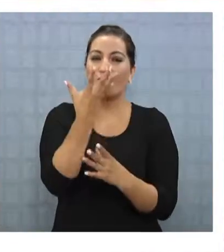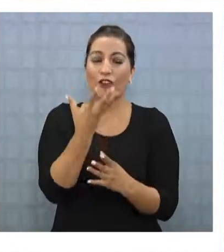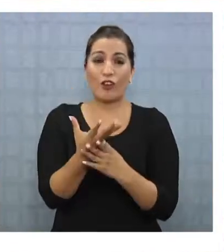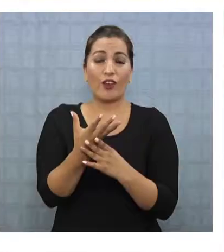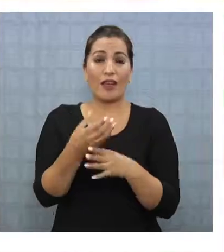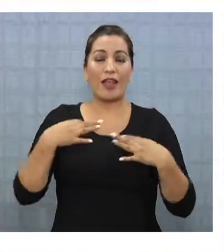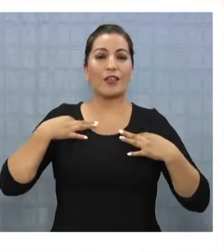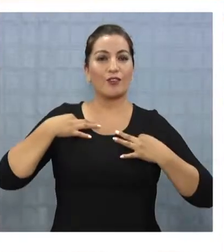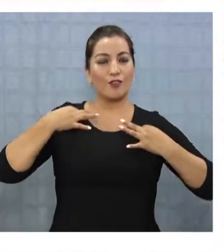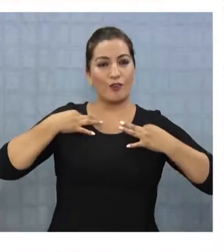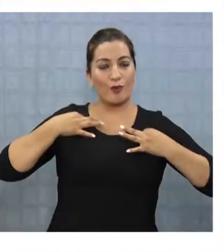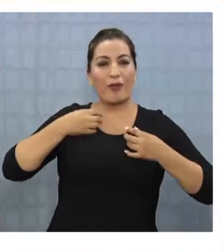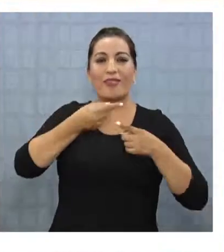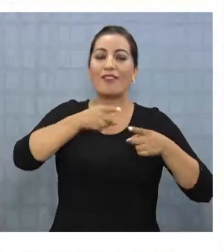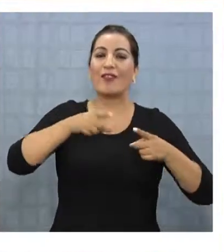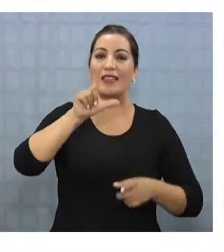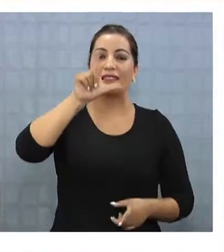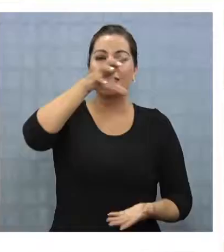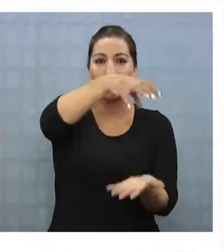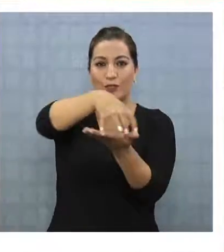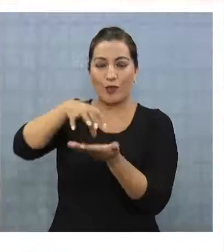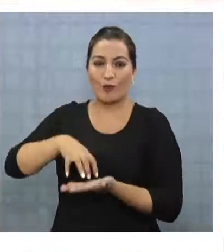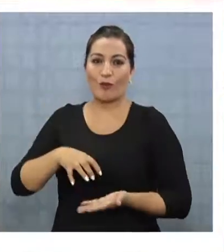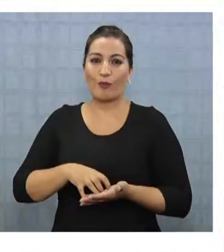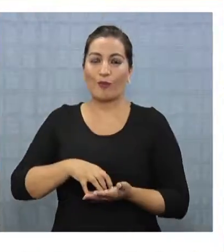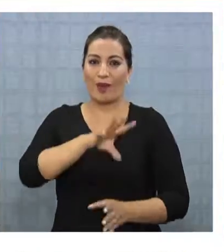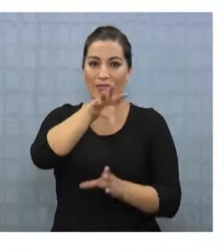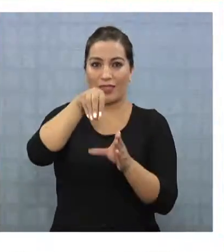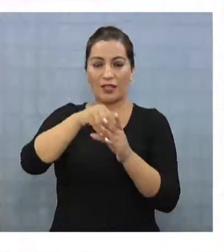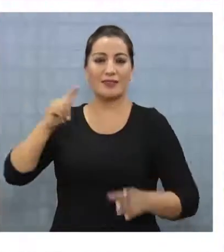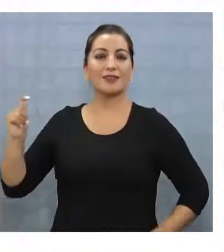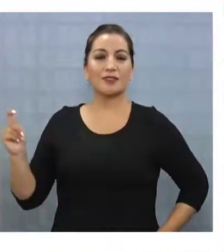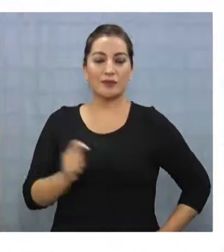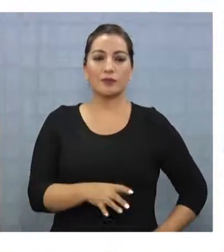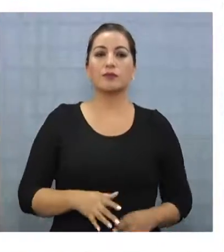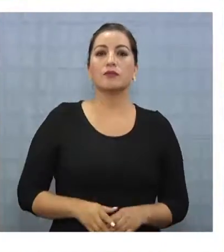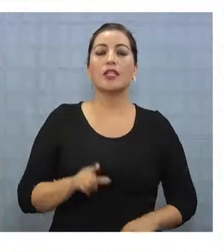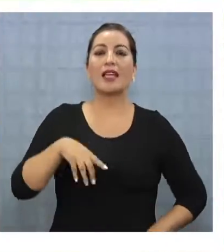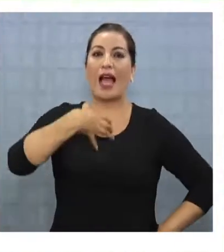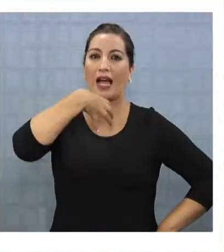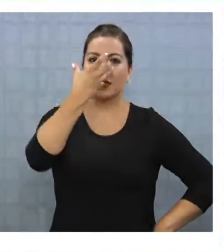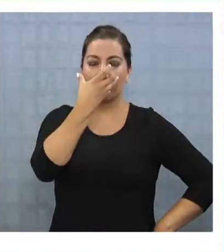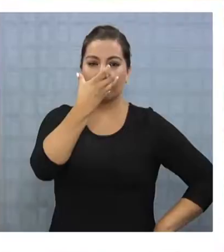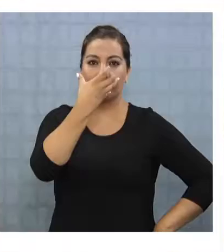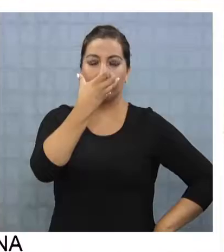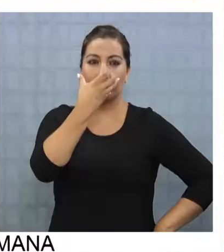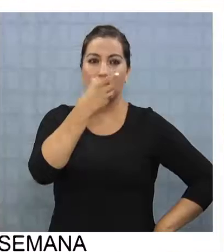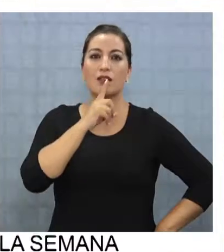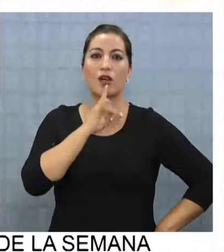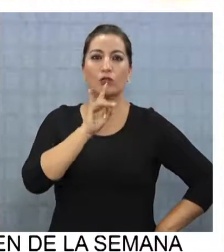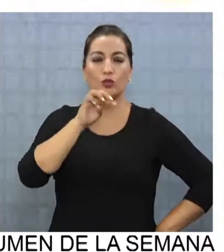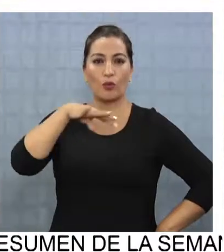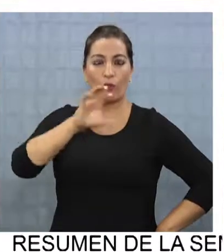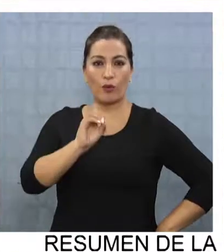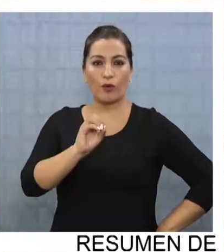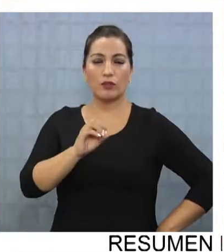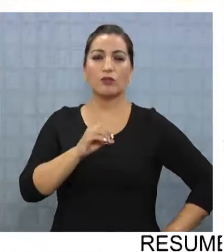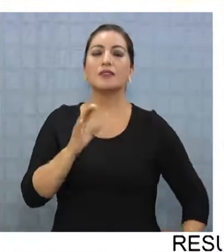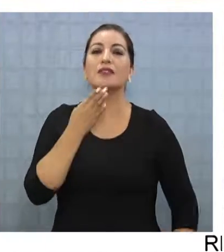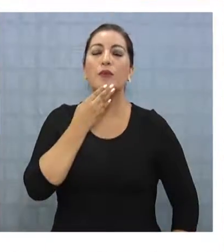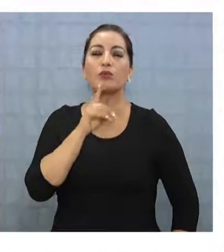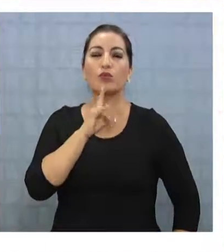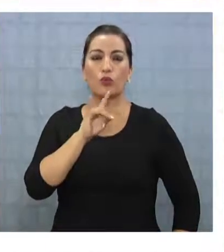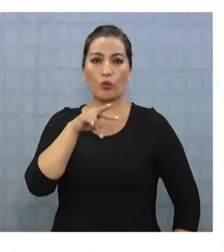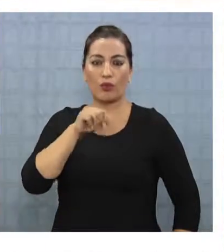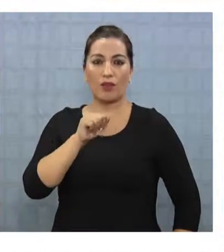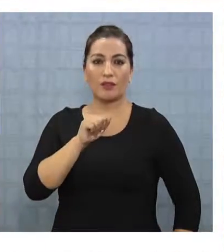huevos, flores y textiles provenientes de las siete comunas de la región de Tarapacá. Están la manzana, el tumbo,